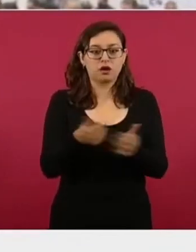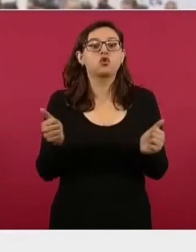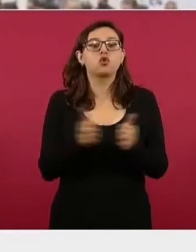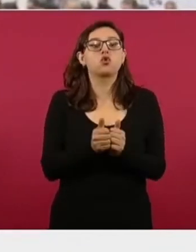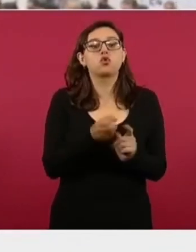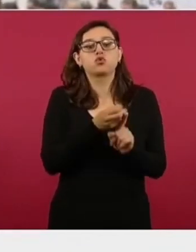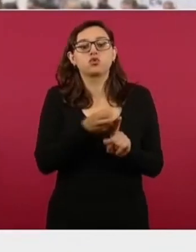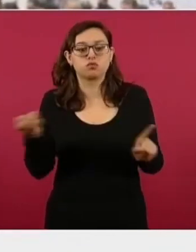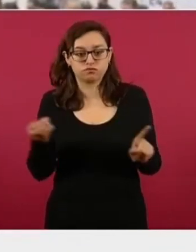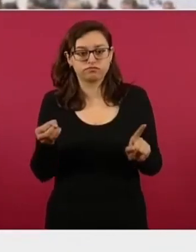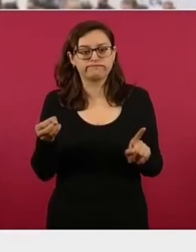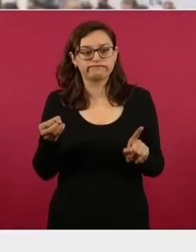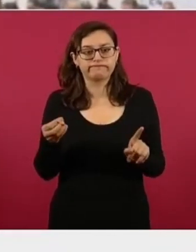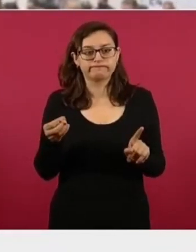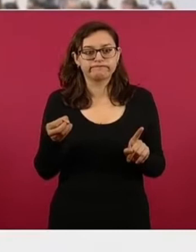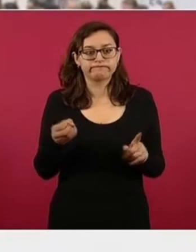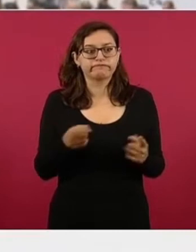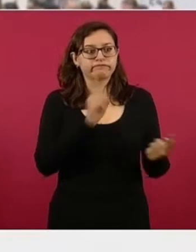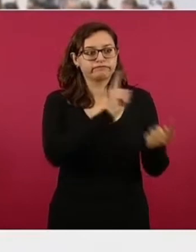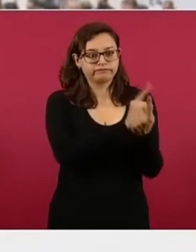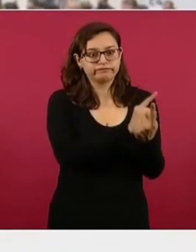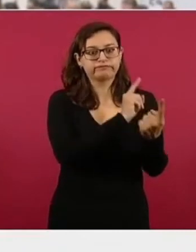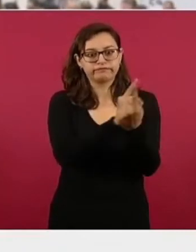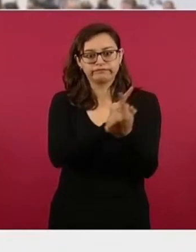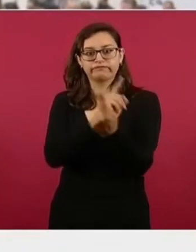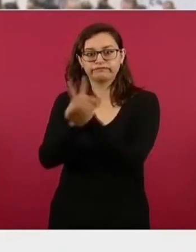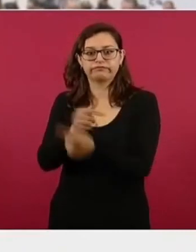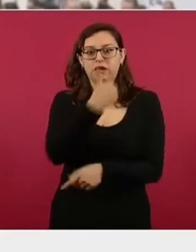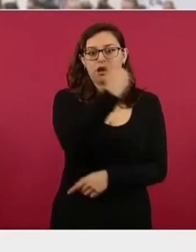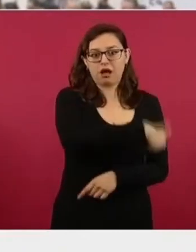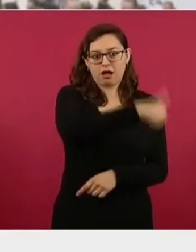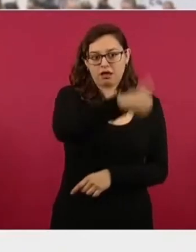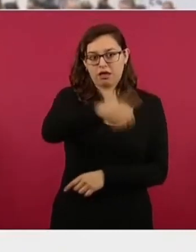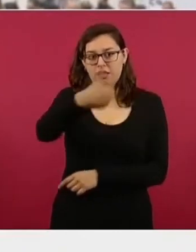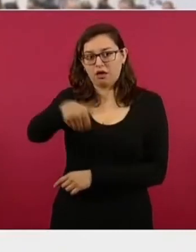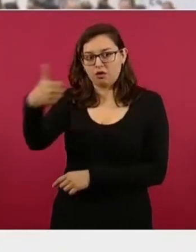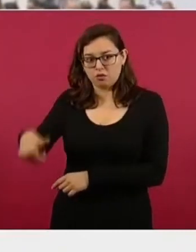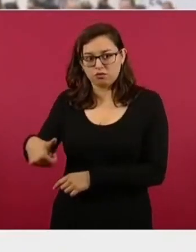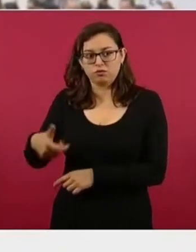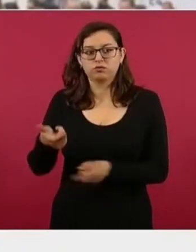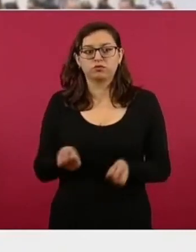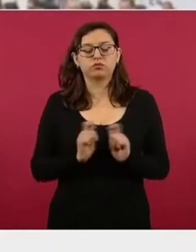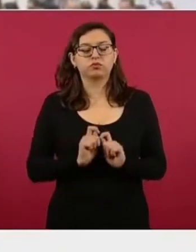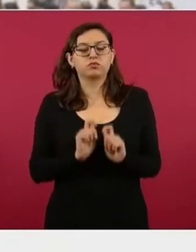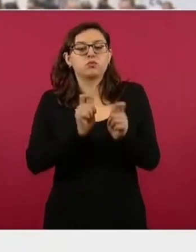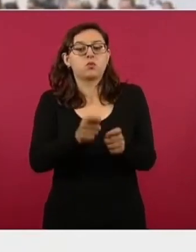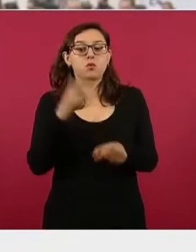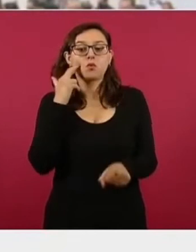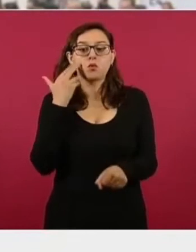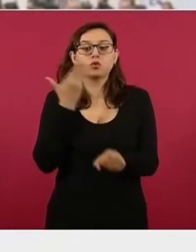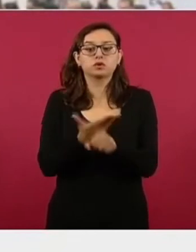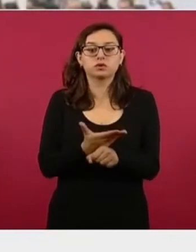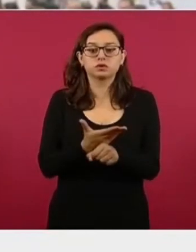en forma personal y que esté a cargo esta entrega